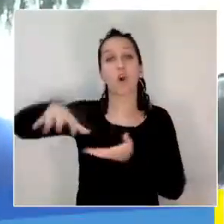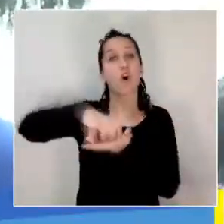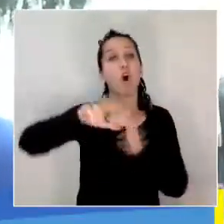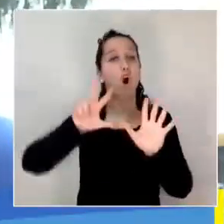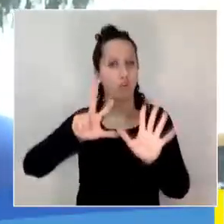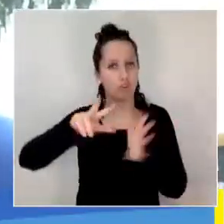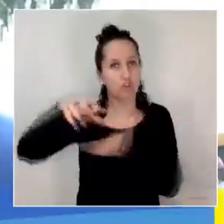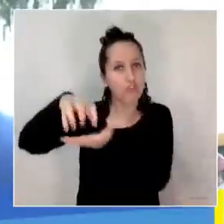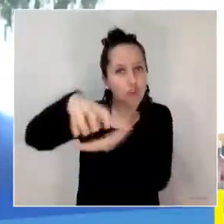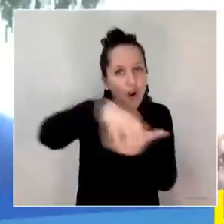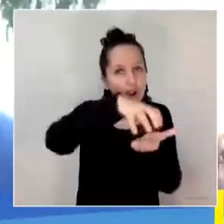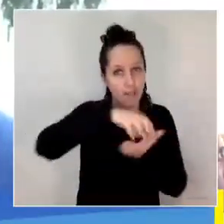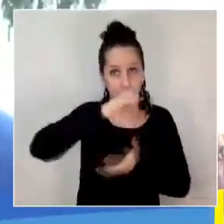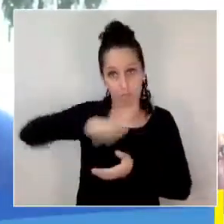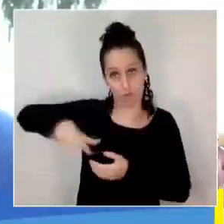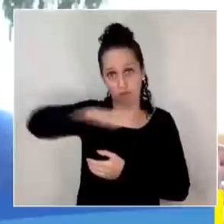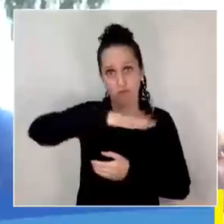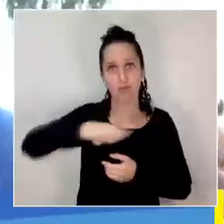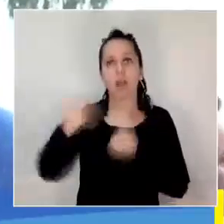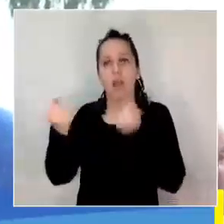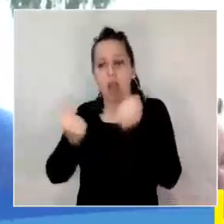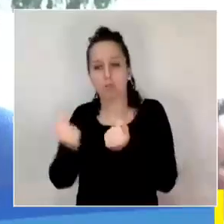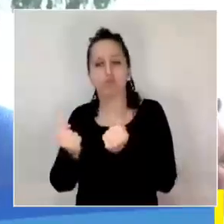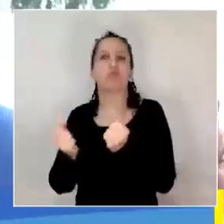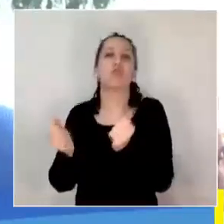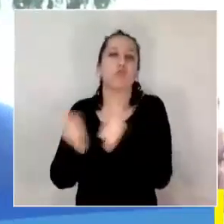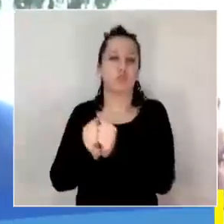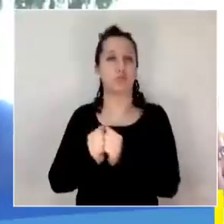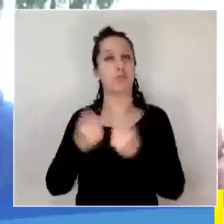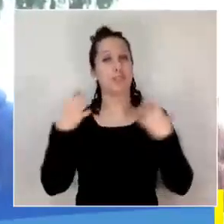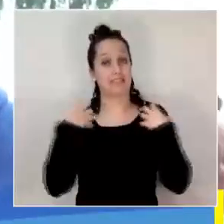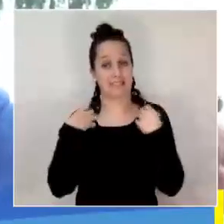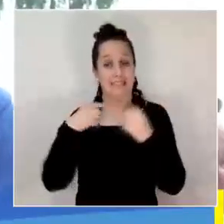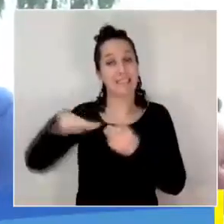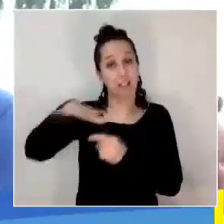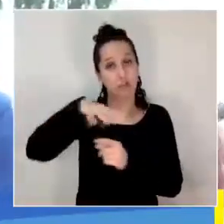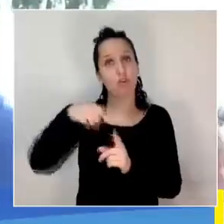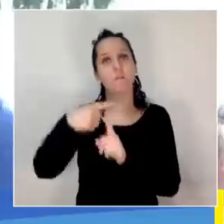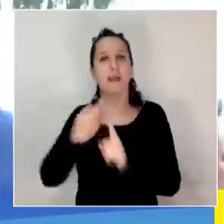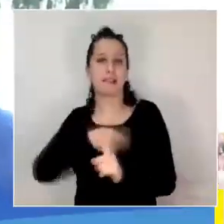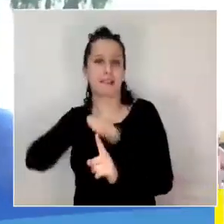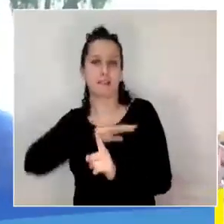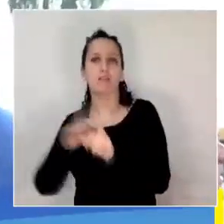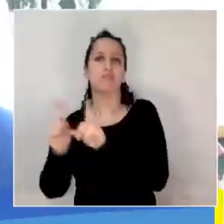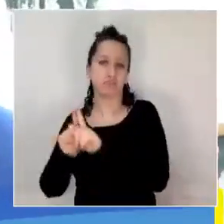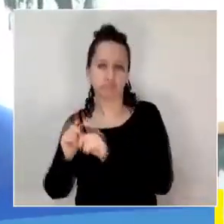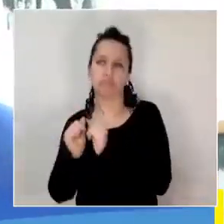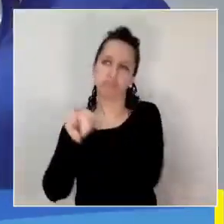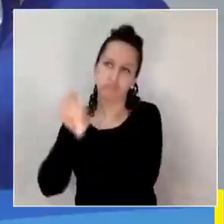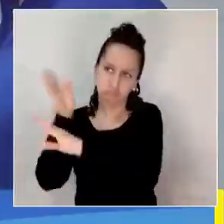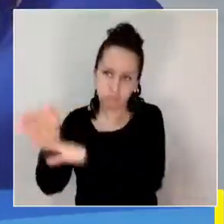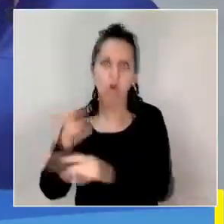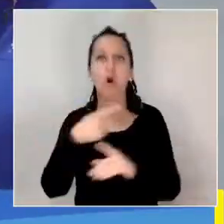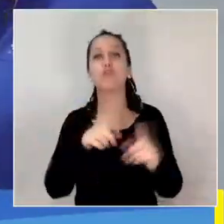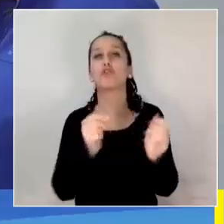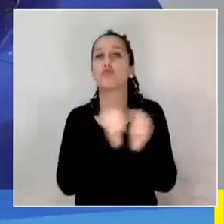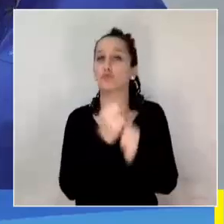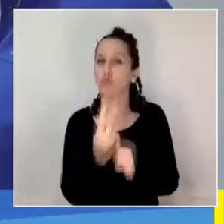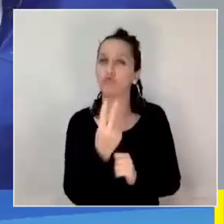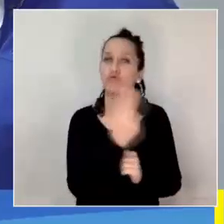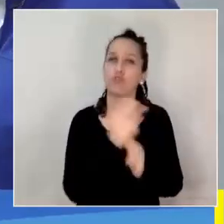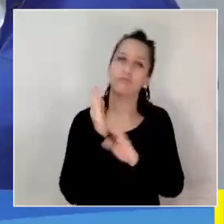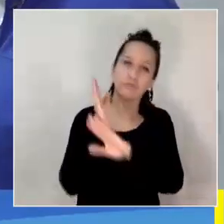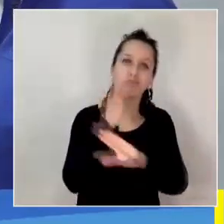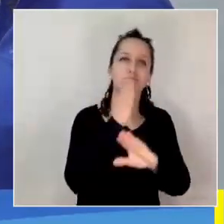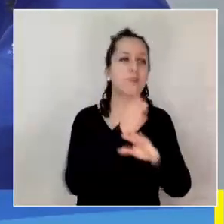zonas. Cada sectorial con su vehículo, con un asistente social. Hacen los recorridos, van levantando puntos como este, que independiente que ya se hayan